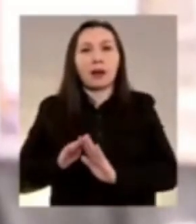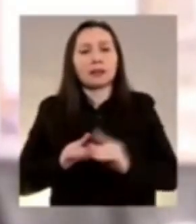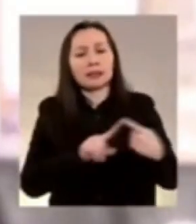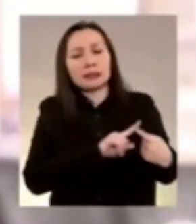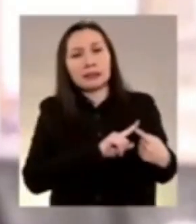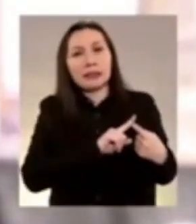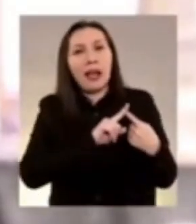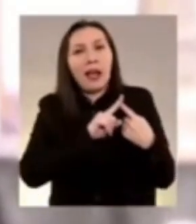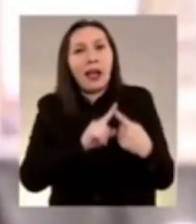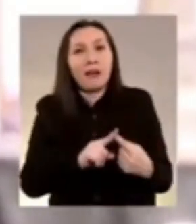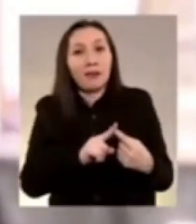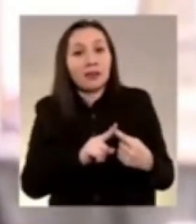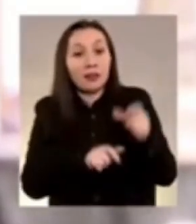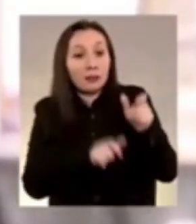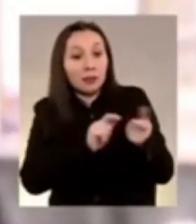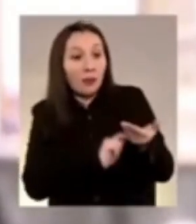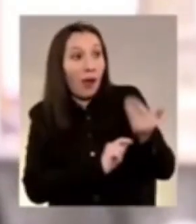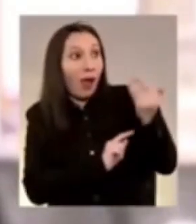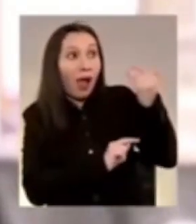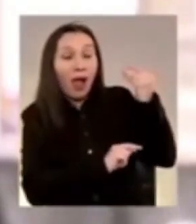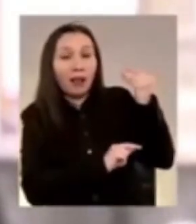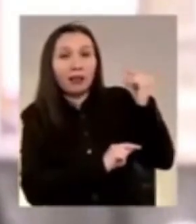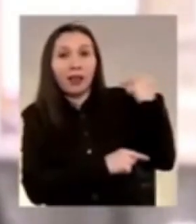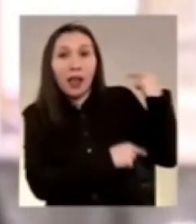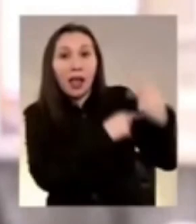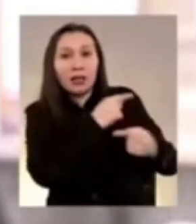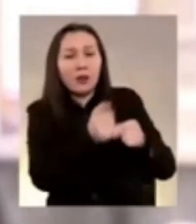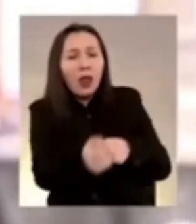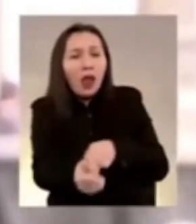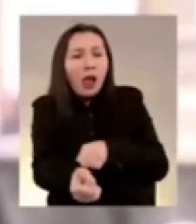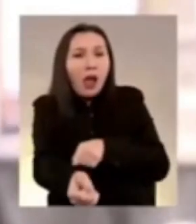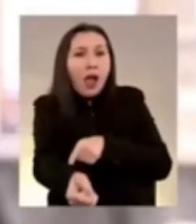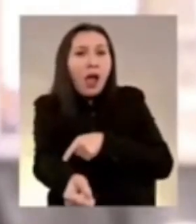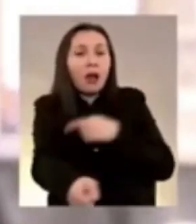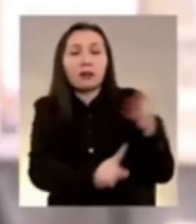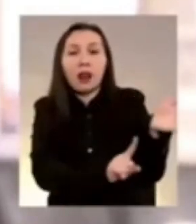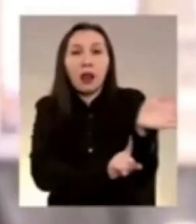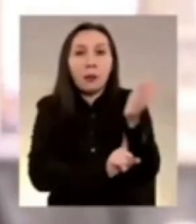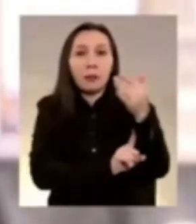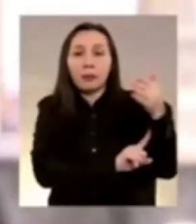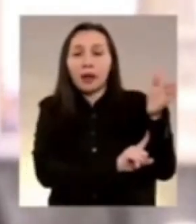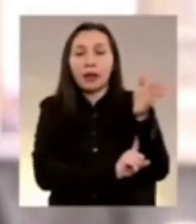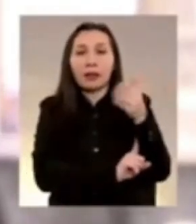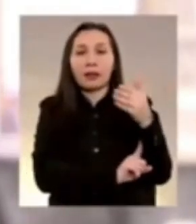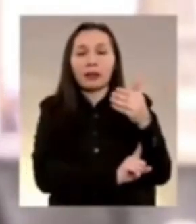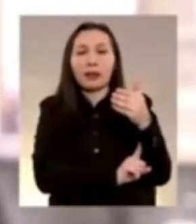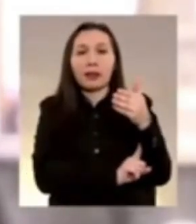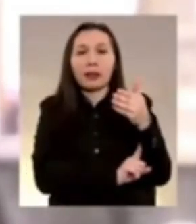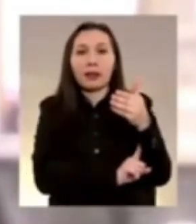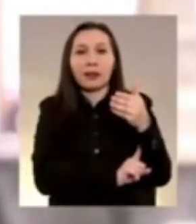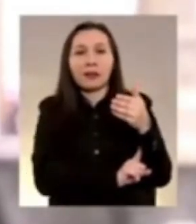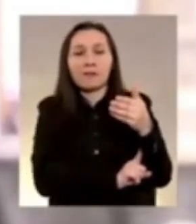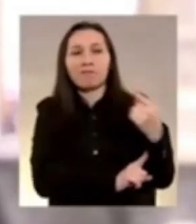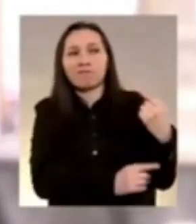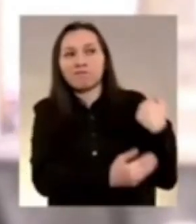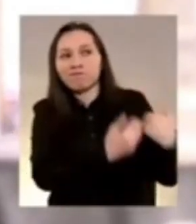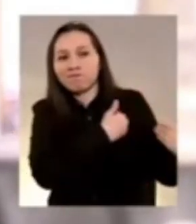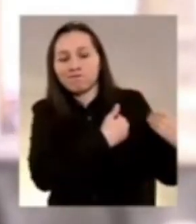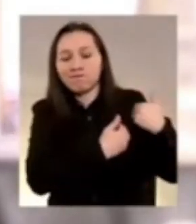el sacrificio de quienes nos antecedieron en la historia larga de nuestra patria nos interpela